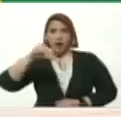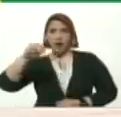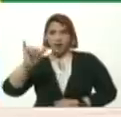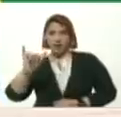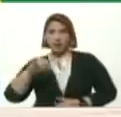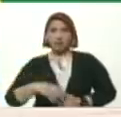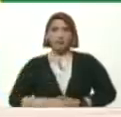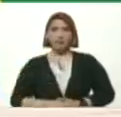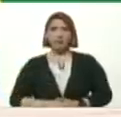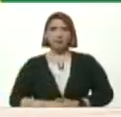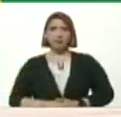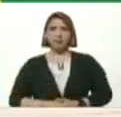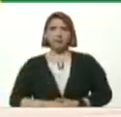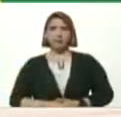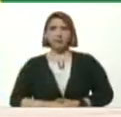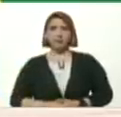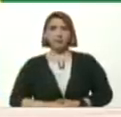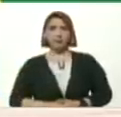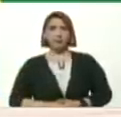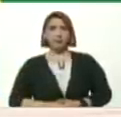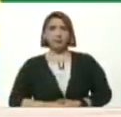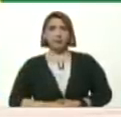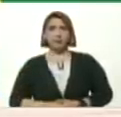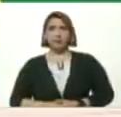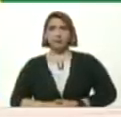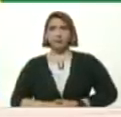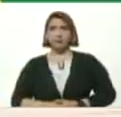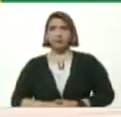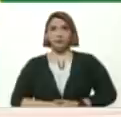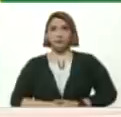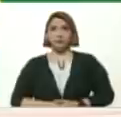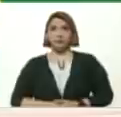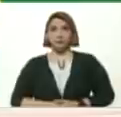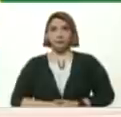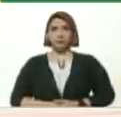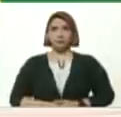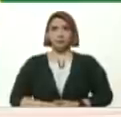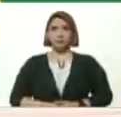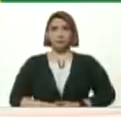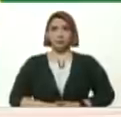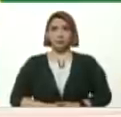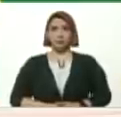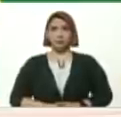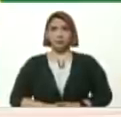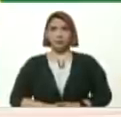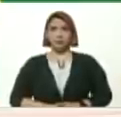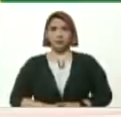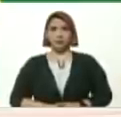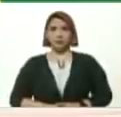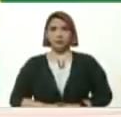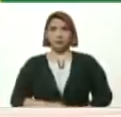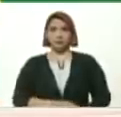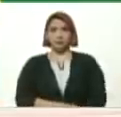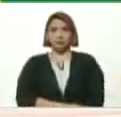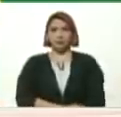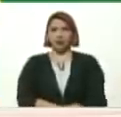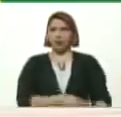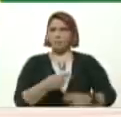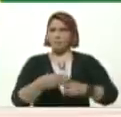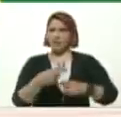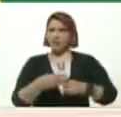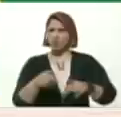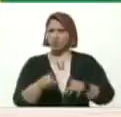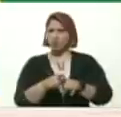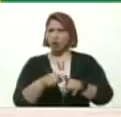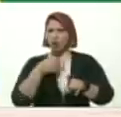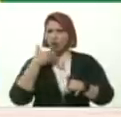es Giovanni Giovanni Samanamut Se llama Samanamut Se ha pedido Parece árabe ¿Verdad?